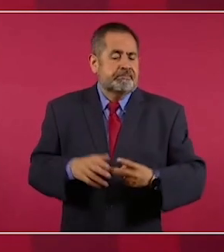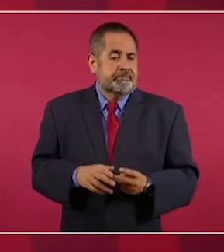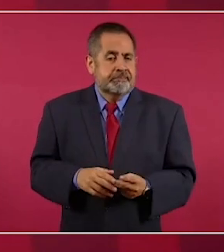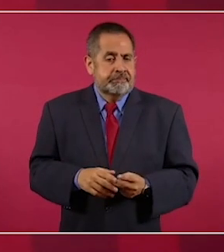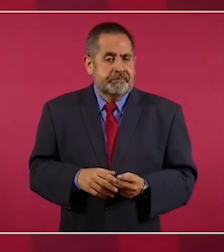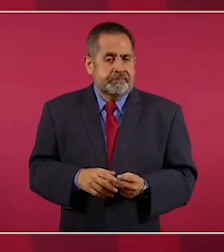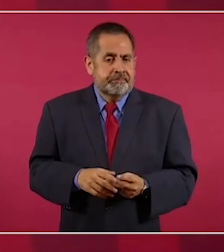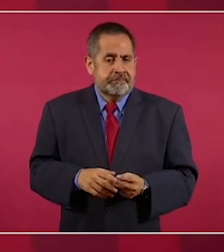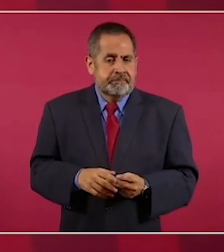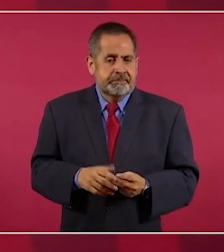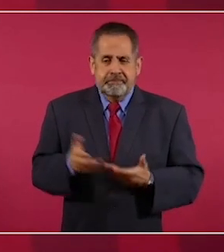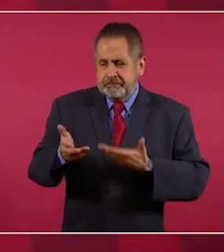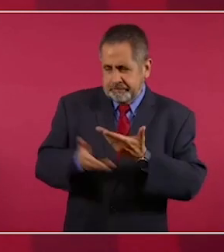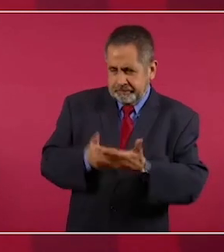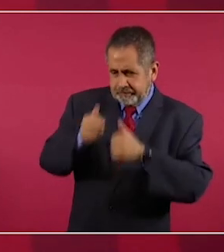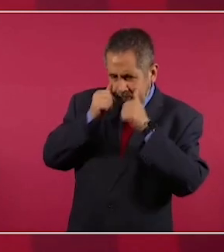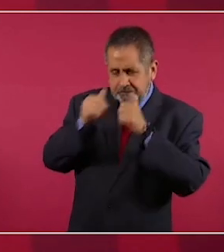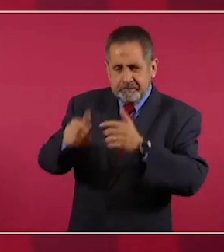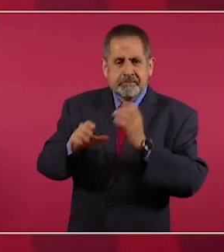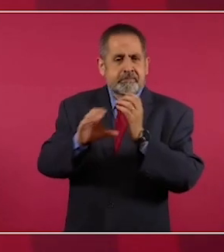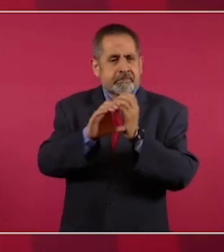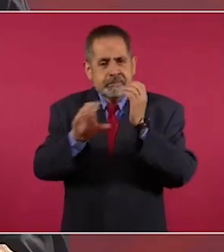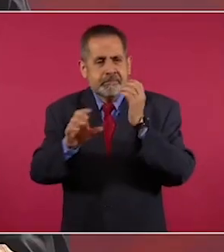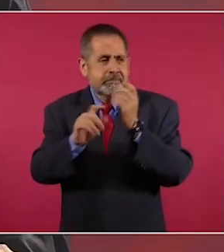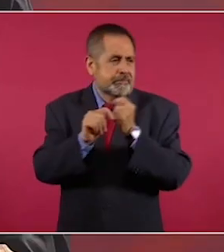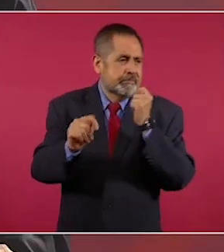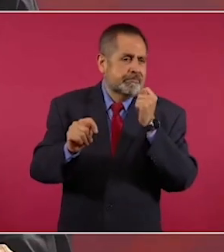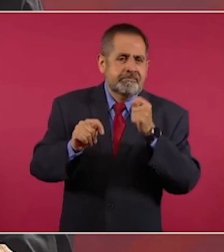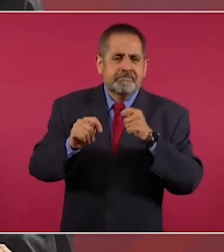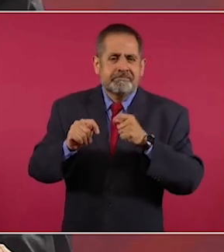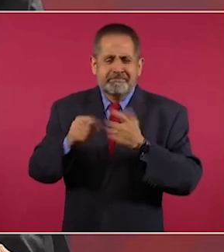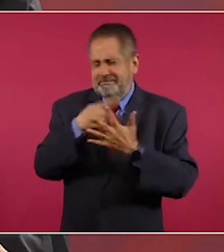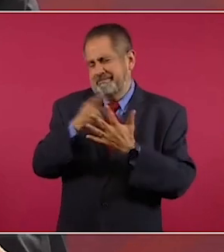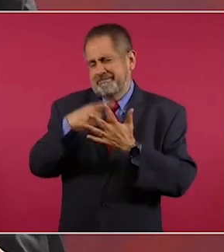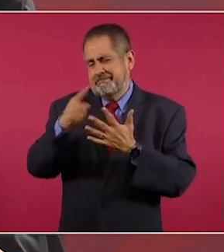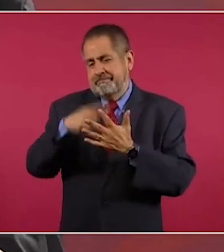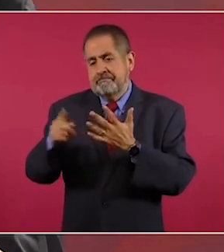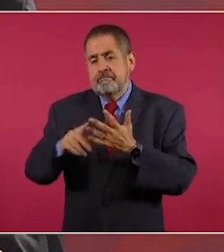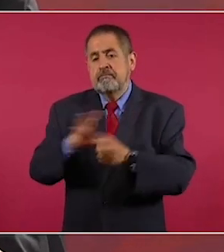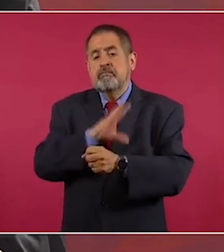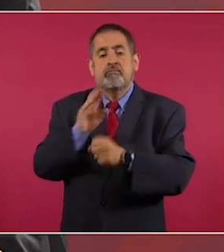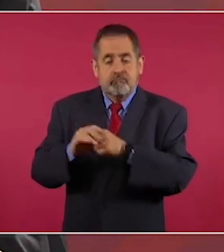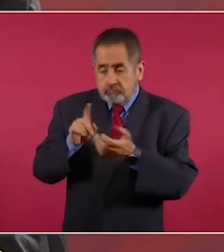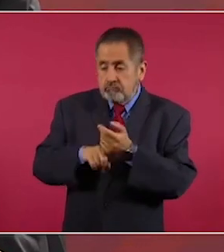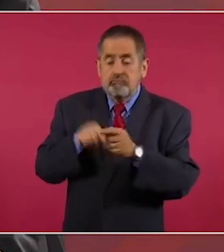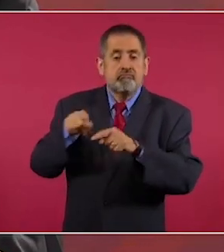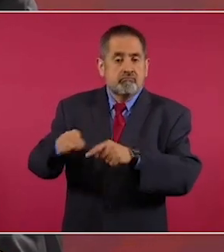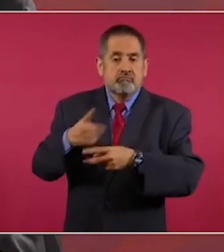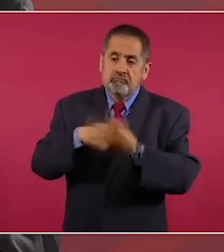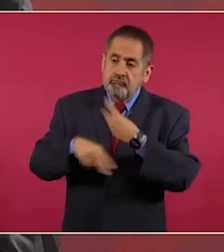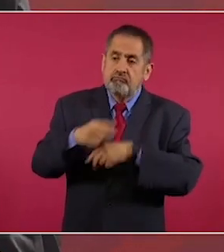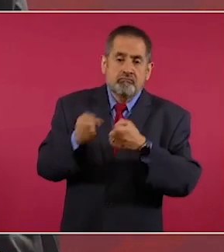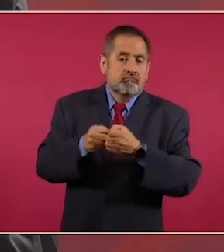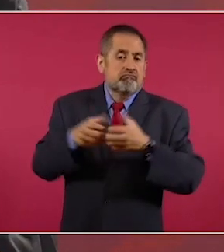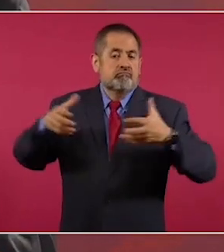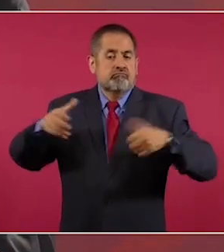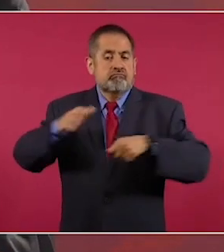con servicios de transporte, todo eso va a crecer mucho